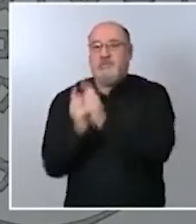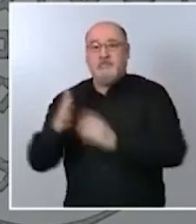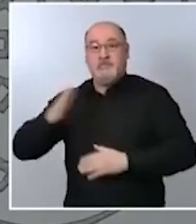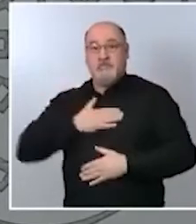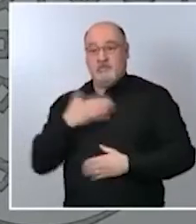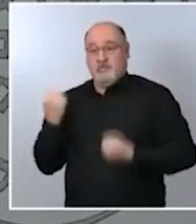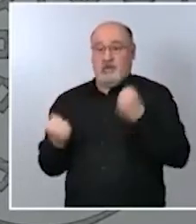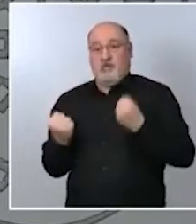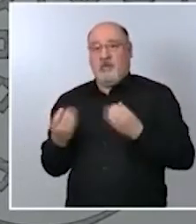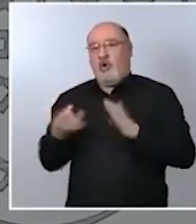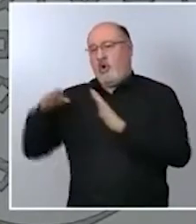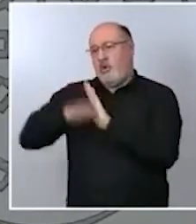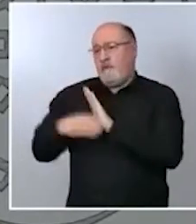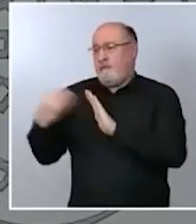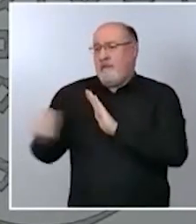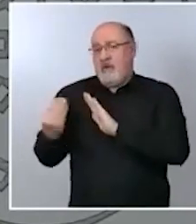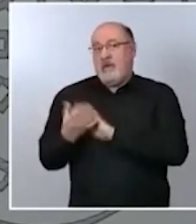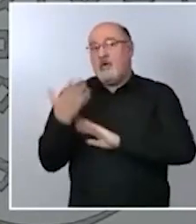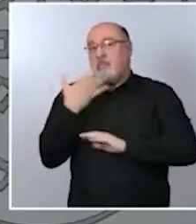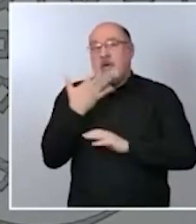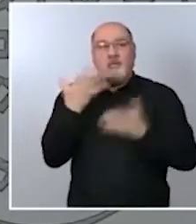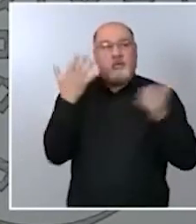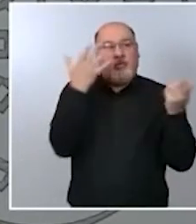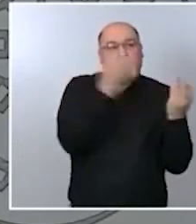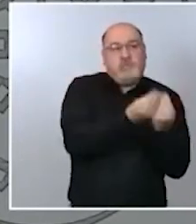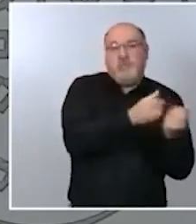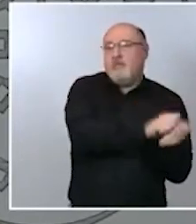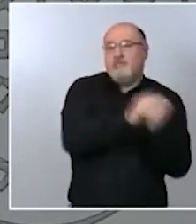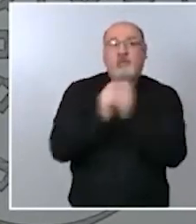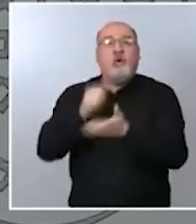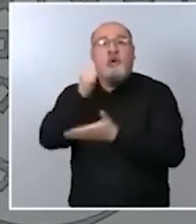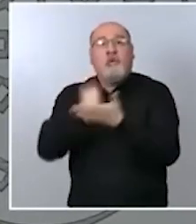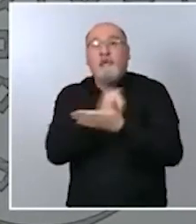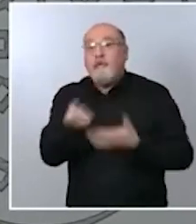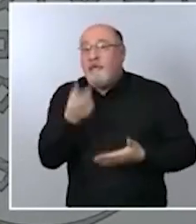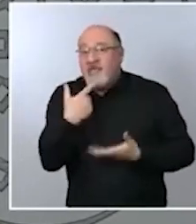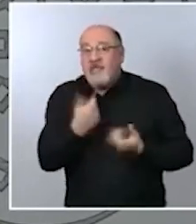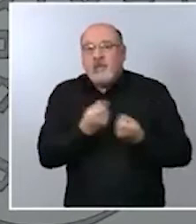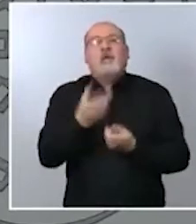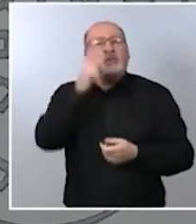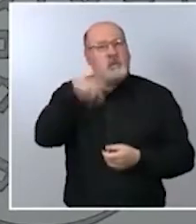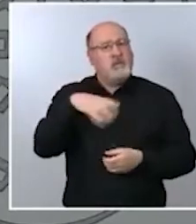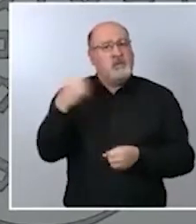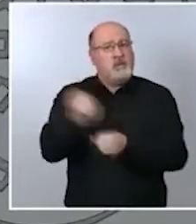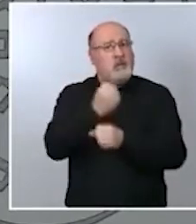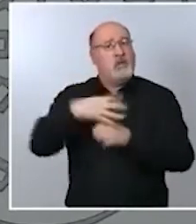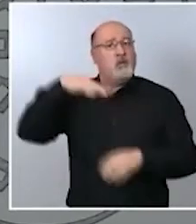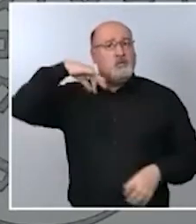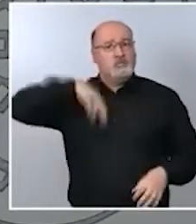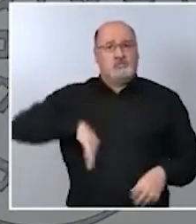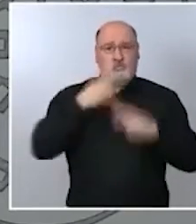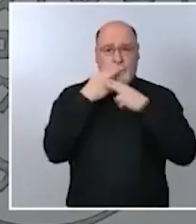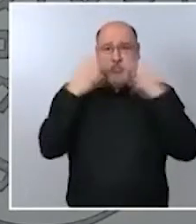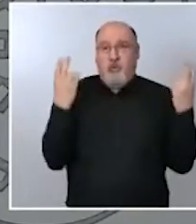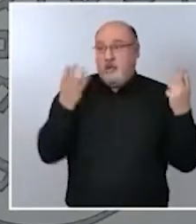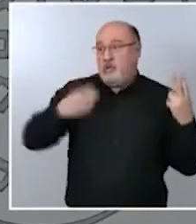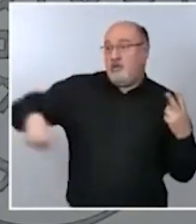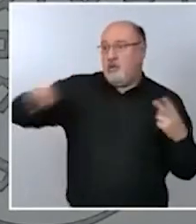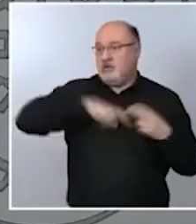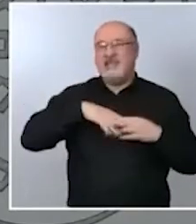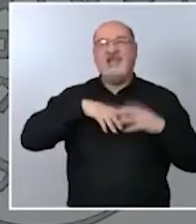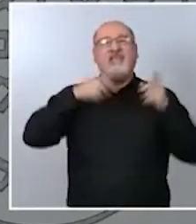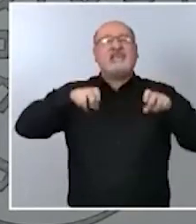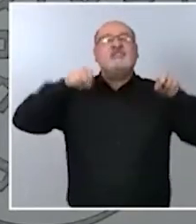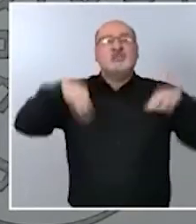de retirar sus medicinas pero igualmente a todos los trabajadores públicos que han estado sin descanso sin exigir nada a cambio